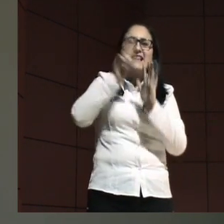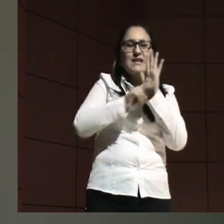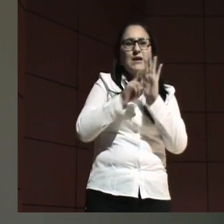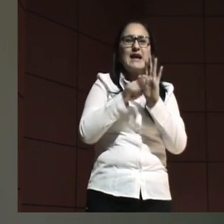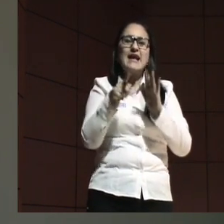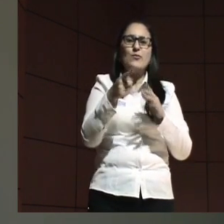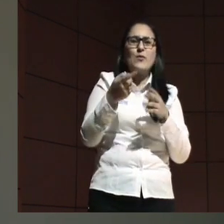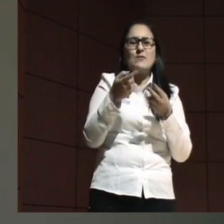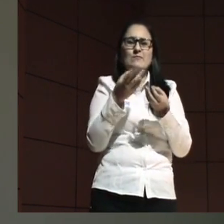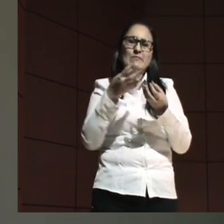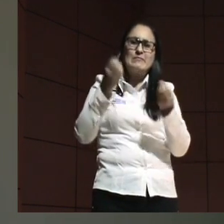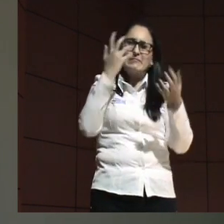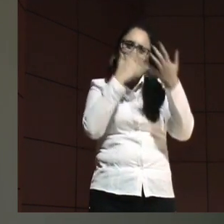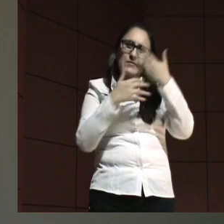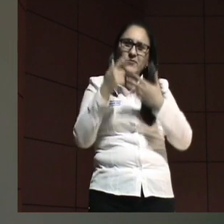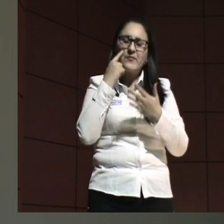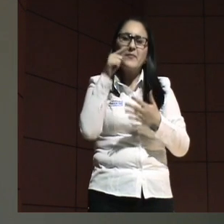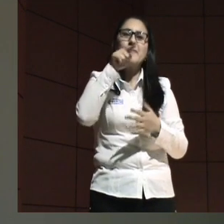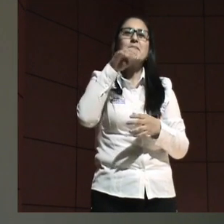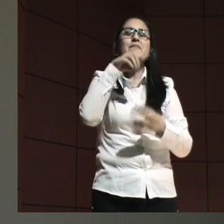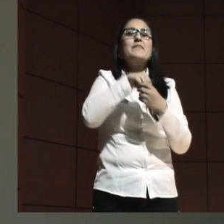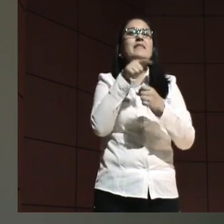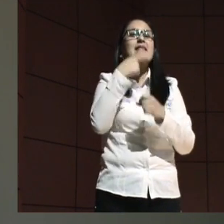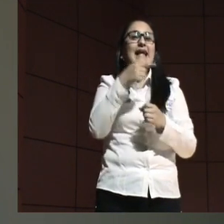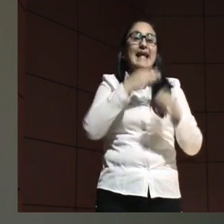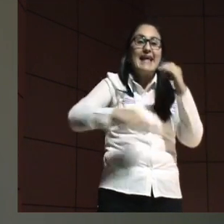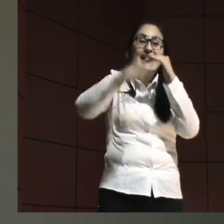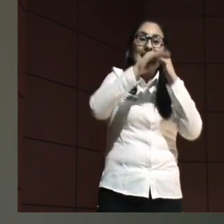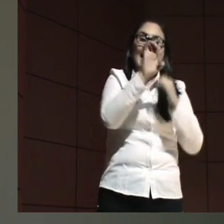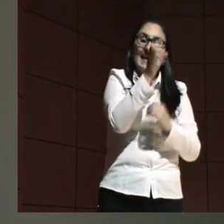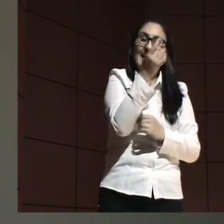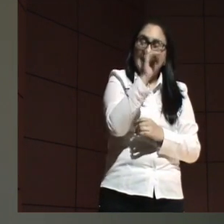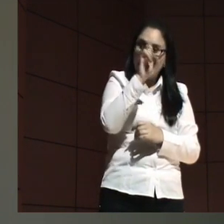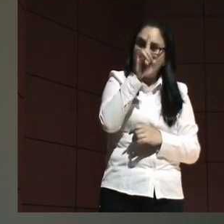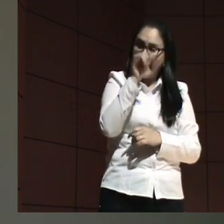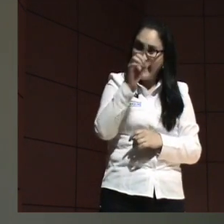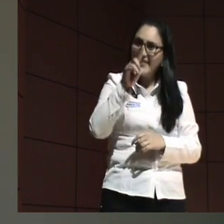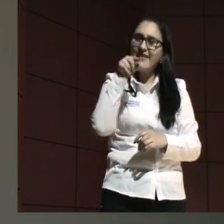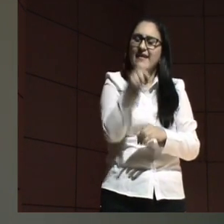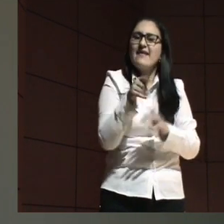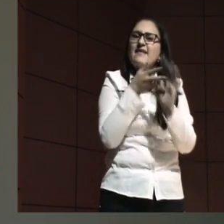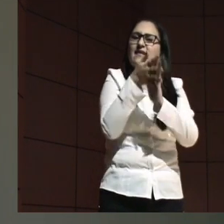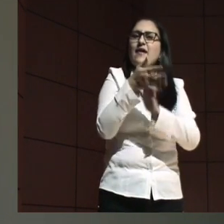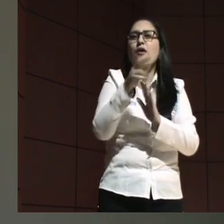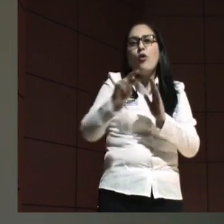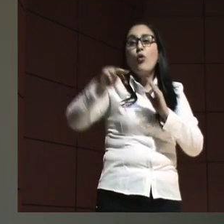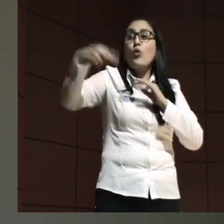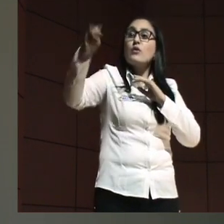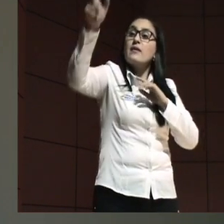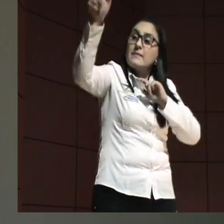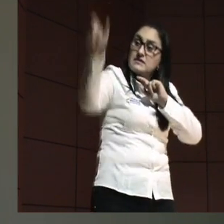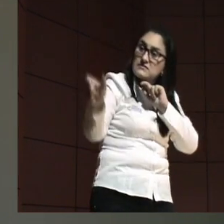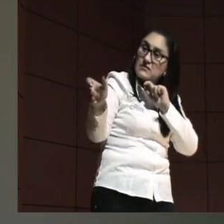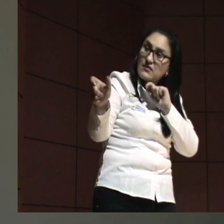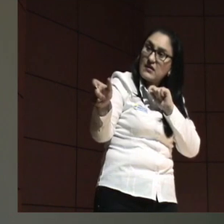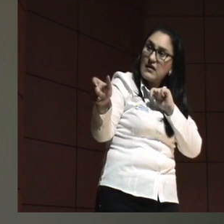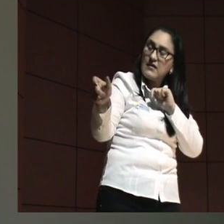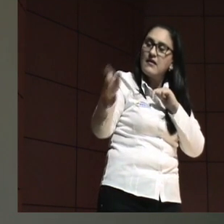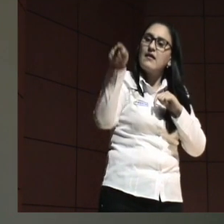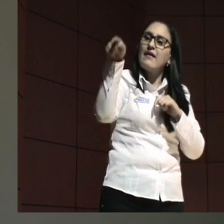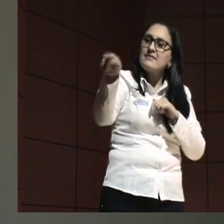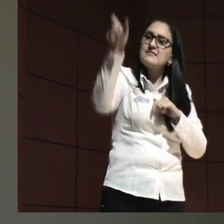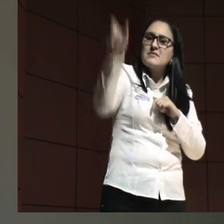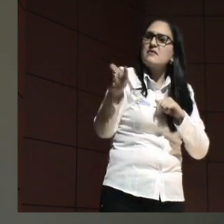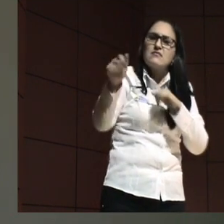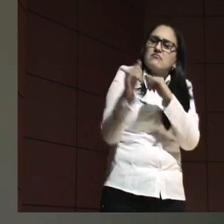rezagada. Hablar de equidad en estos términos sería hablar de otro, de un sujeto que